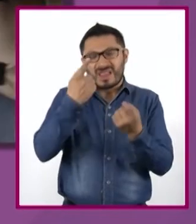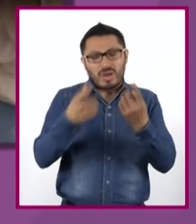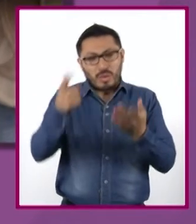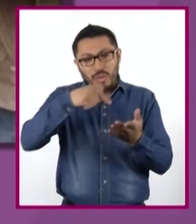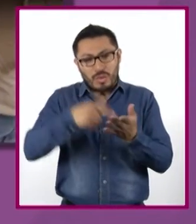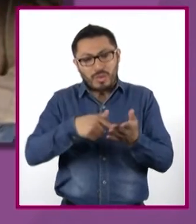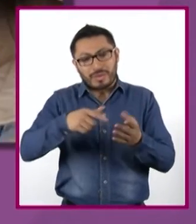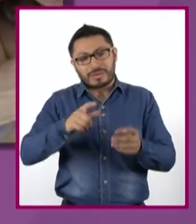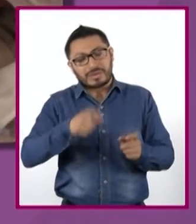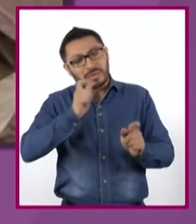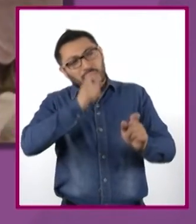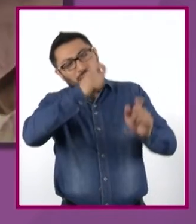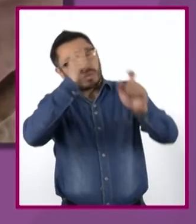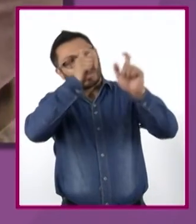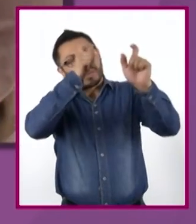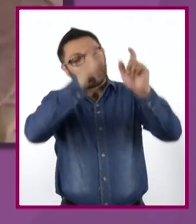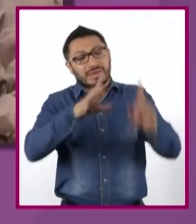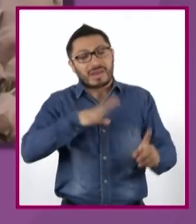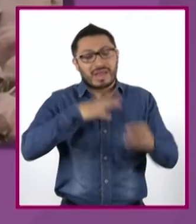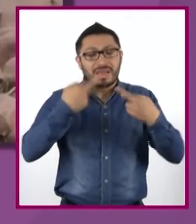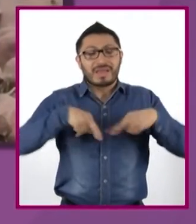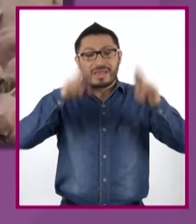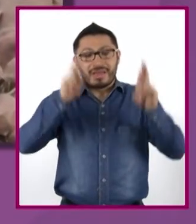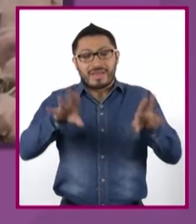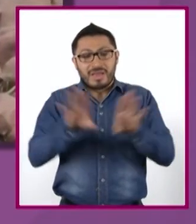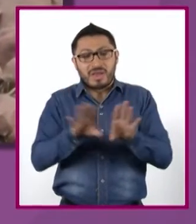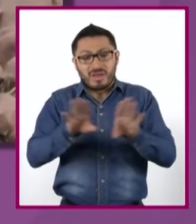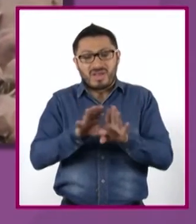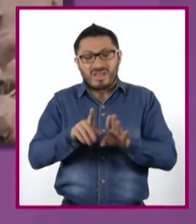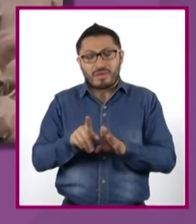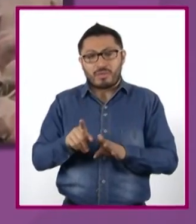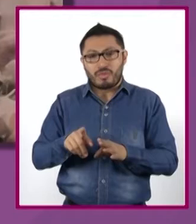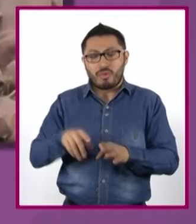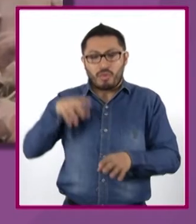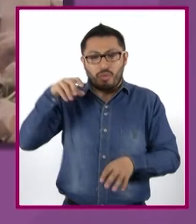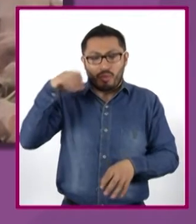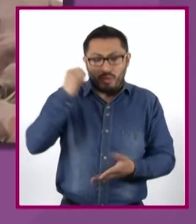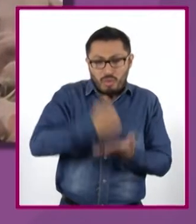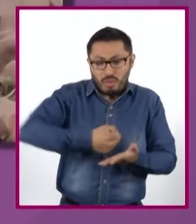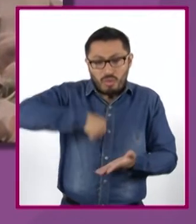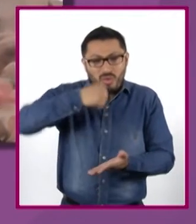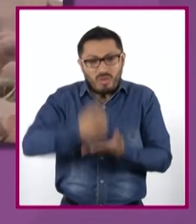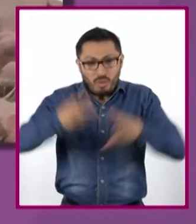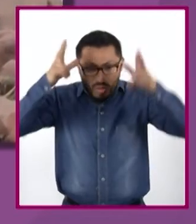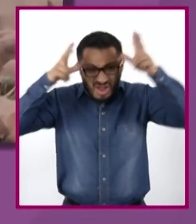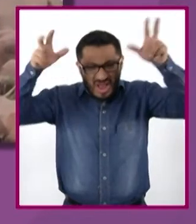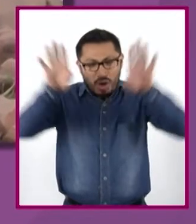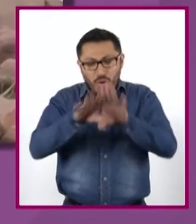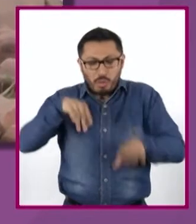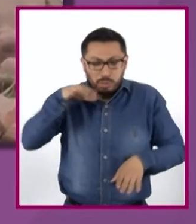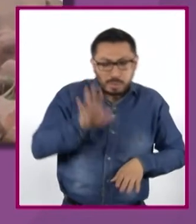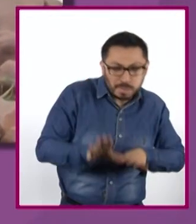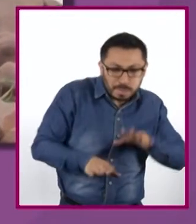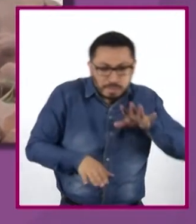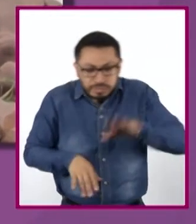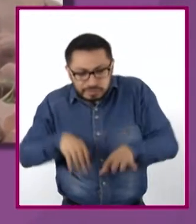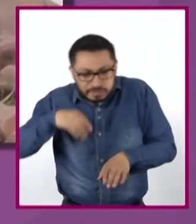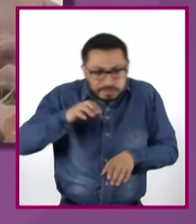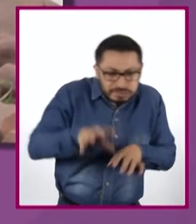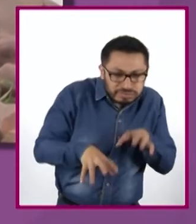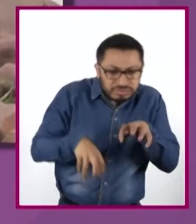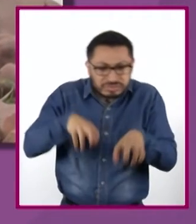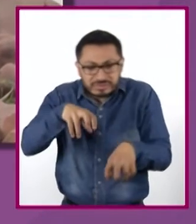ejemplo, más hacia arriba están las representaciones de unas huellas de venado que se asemejan como si fuera caminando. Esto